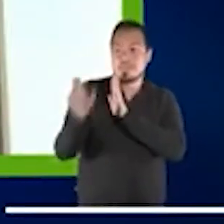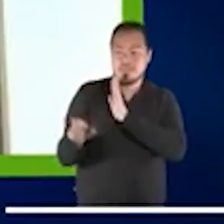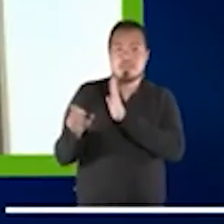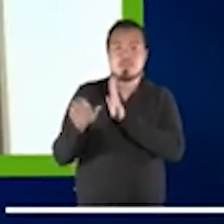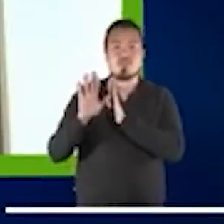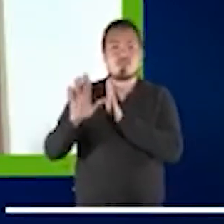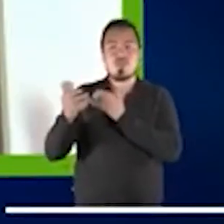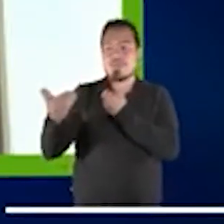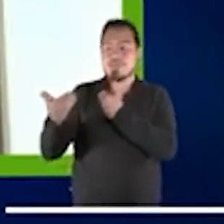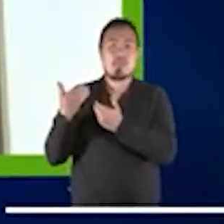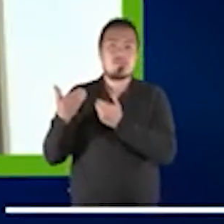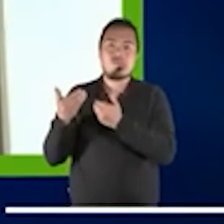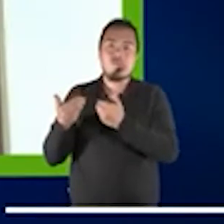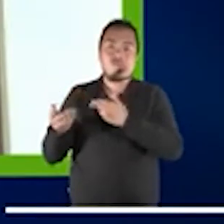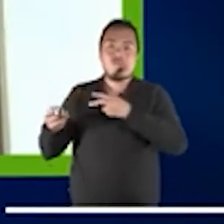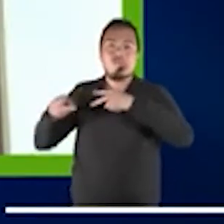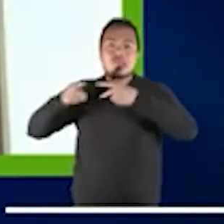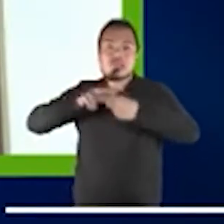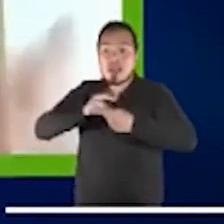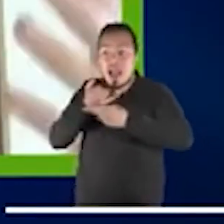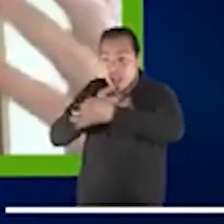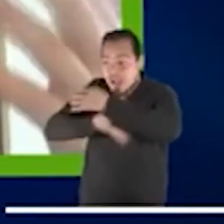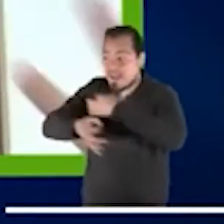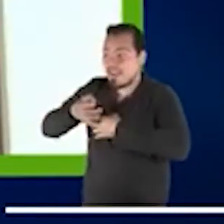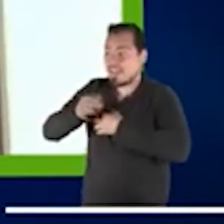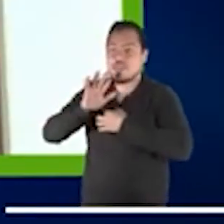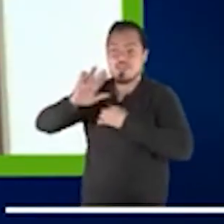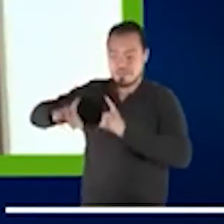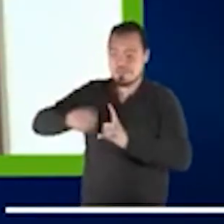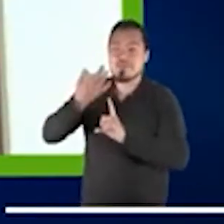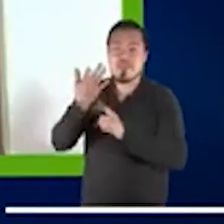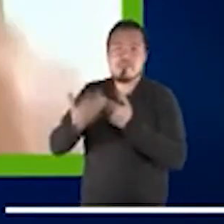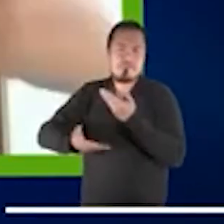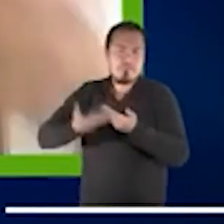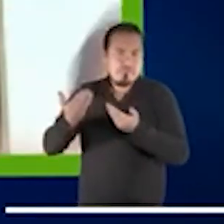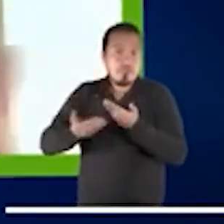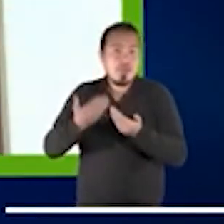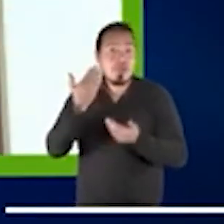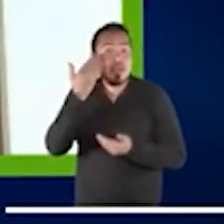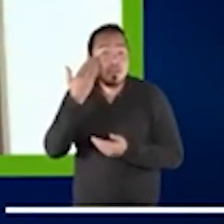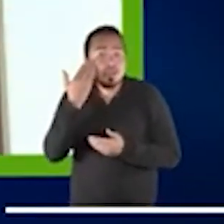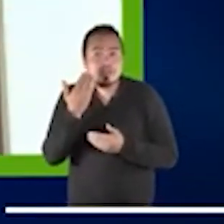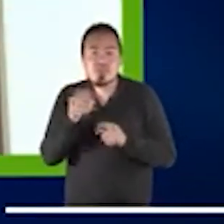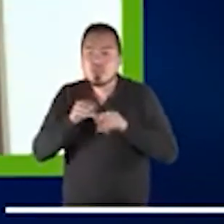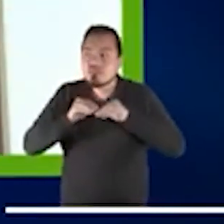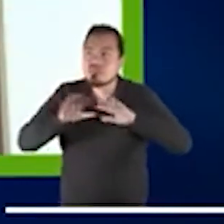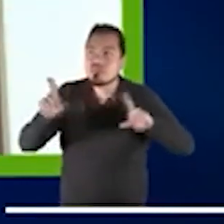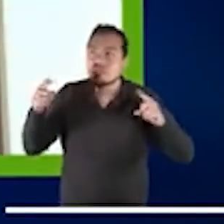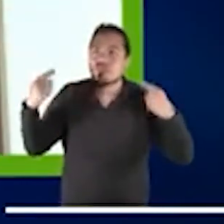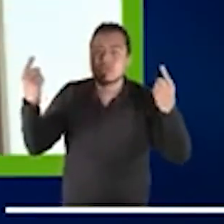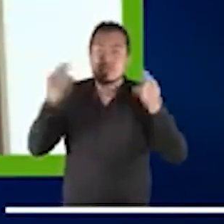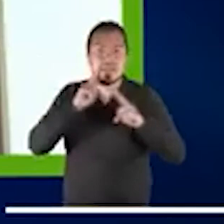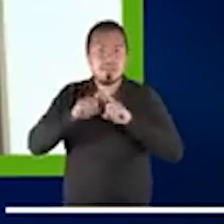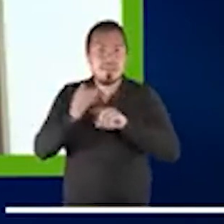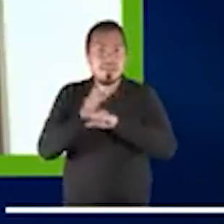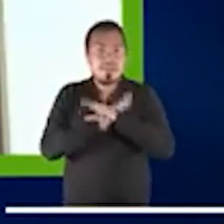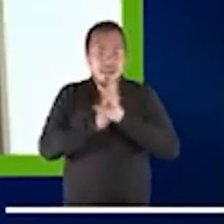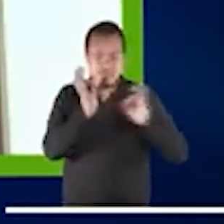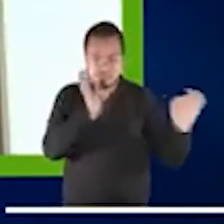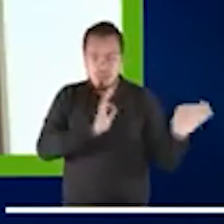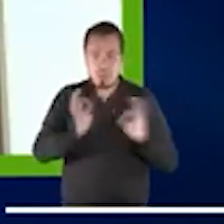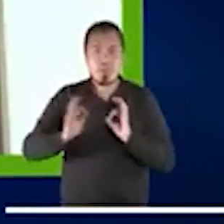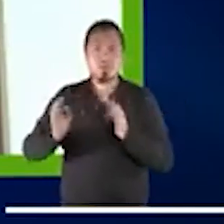más fácil que fueran parte desde la oferta de la justicia reparativa, de la preparación y también del momento de la